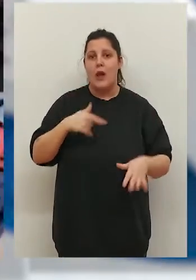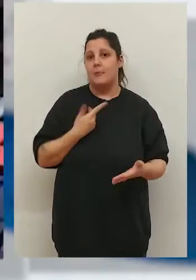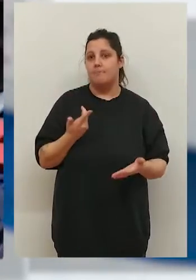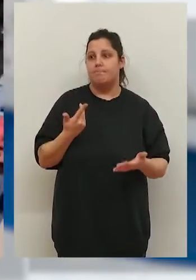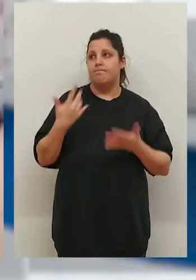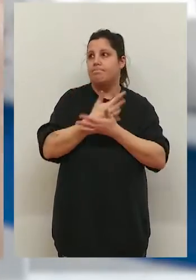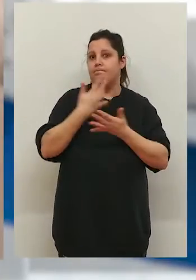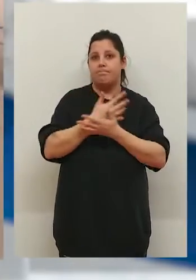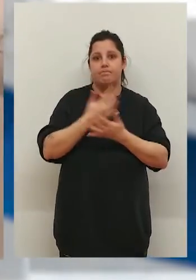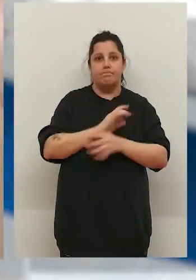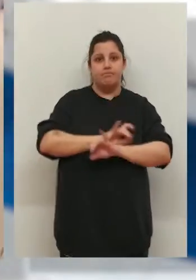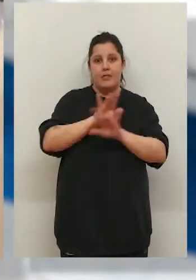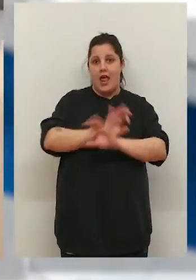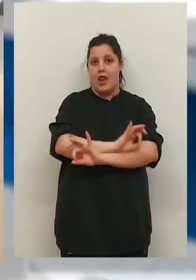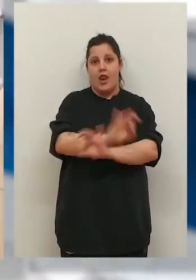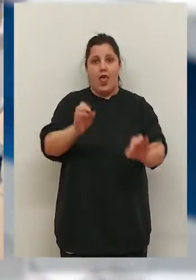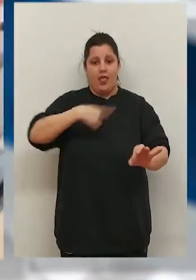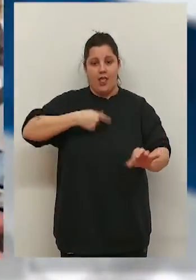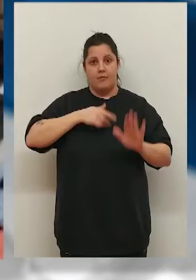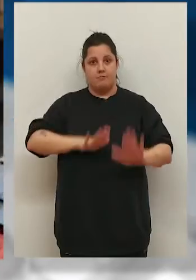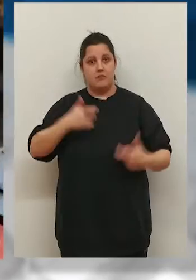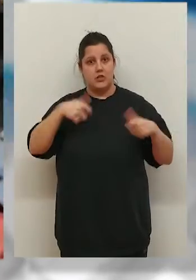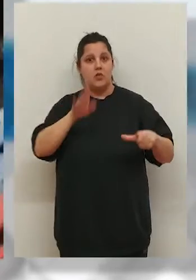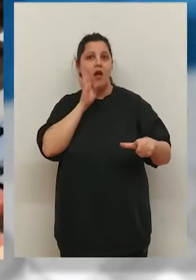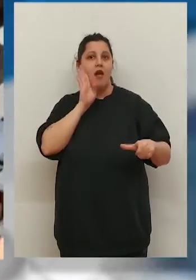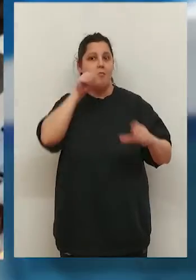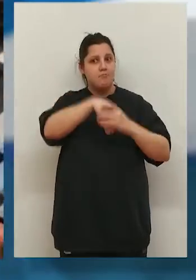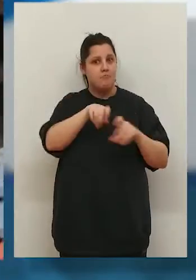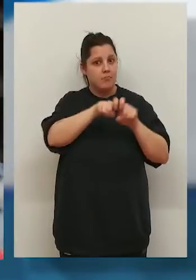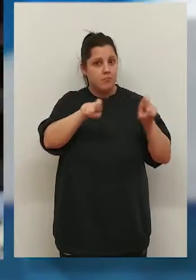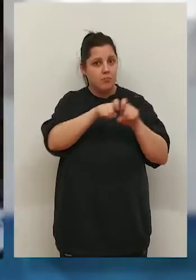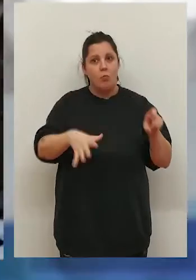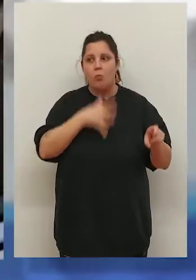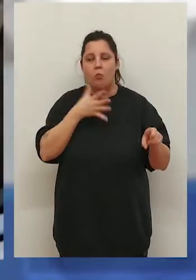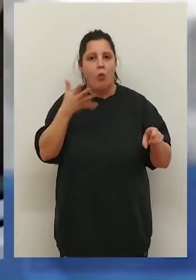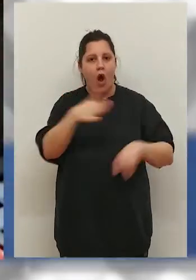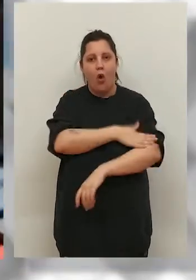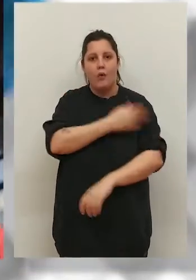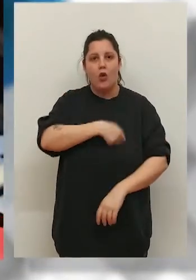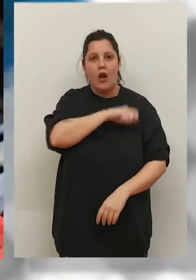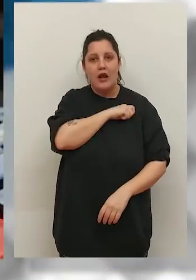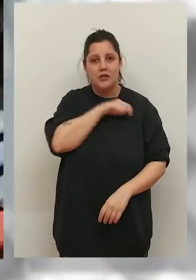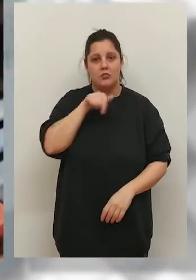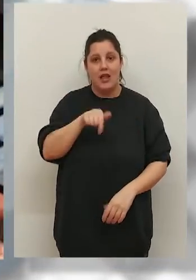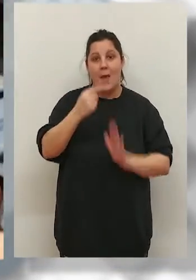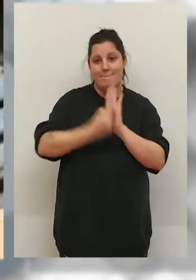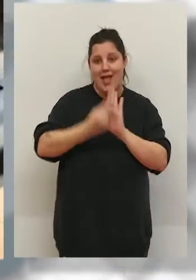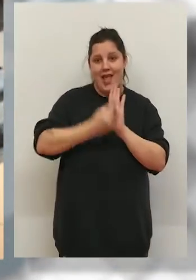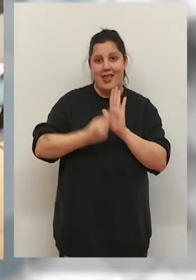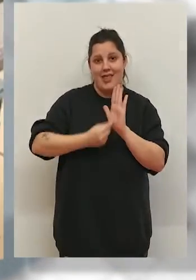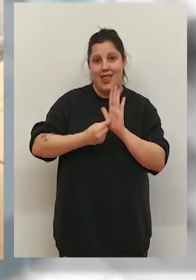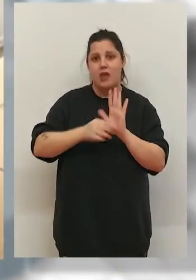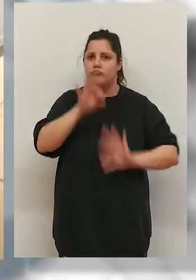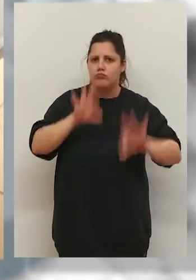que no nos explicamos absolutamente nadie de los que estamos en el sector empresarial cómo el gobierno de España